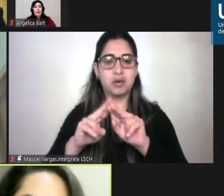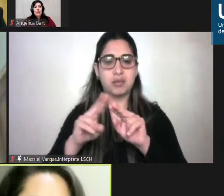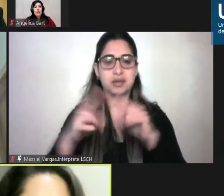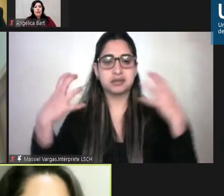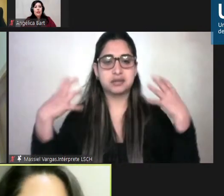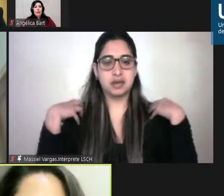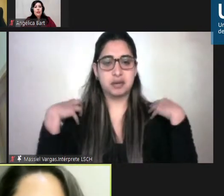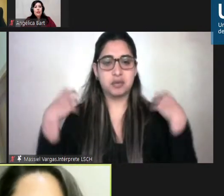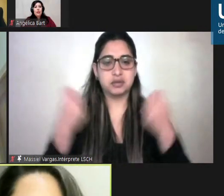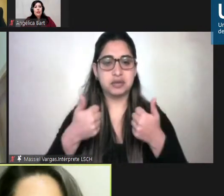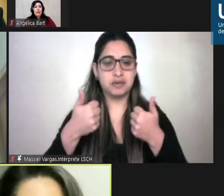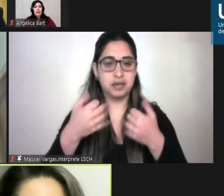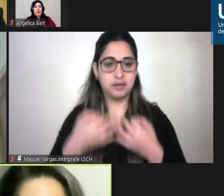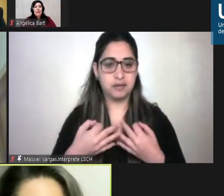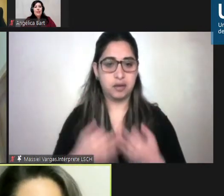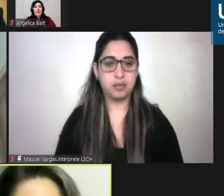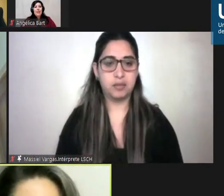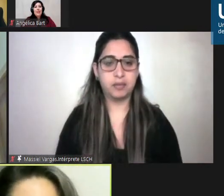eso es bueno pueden encender